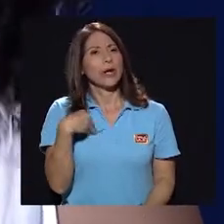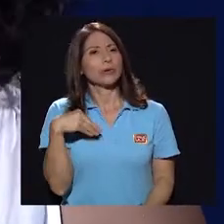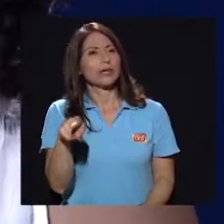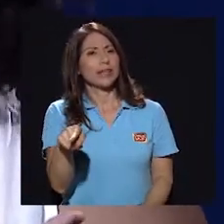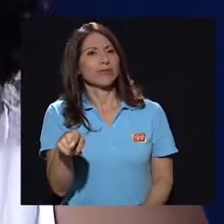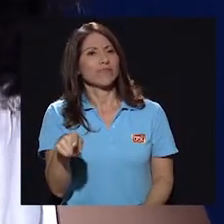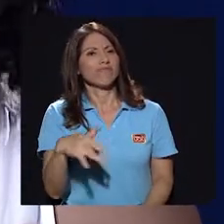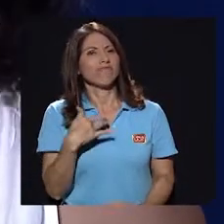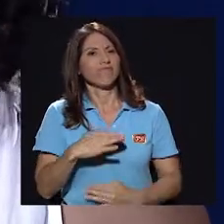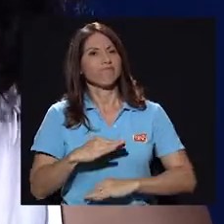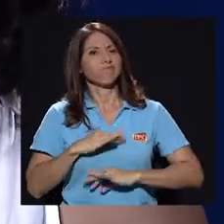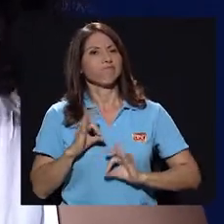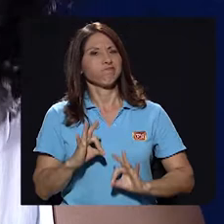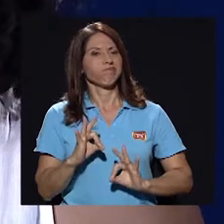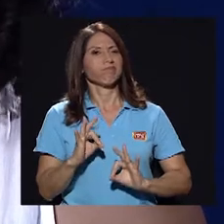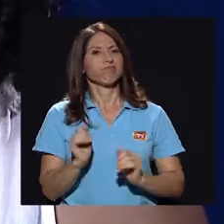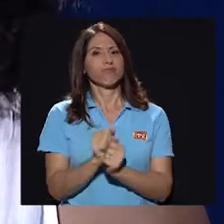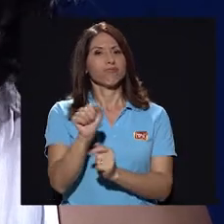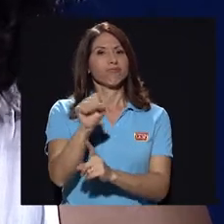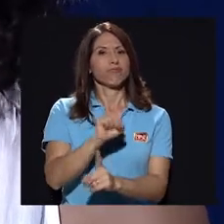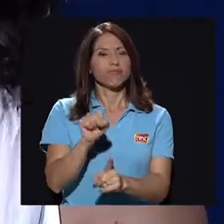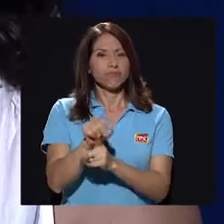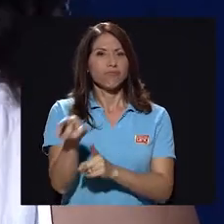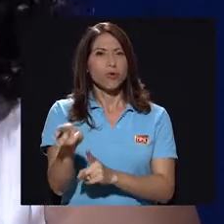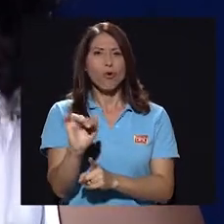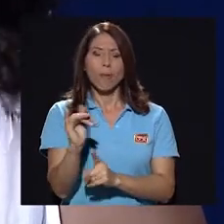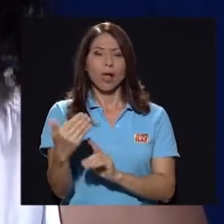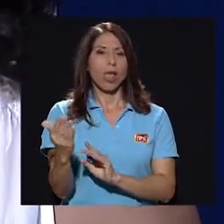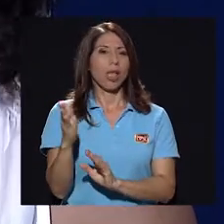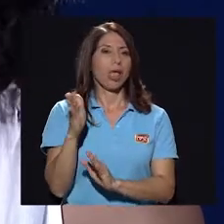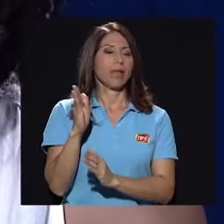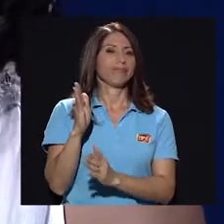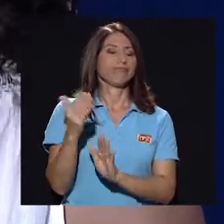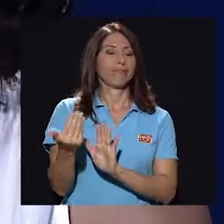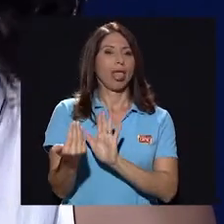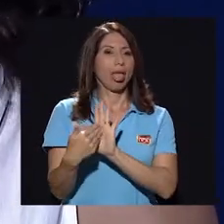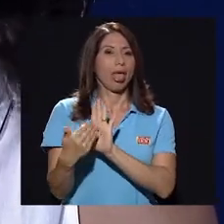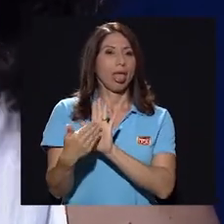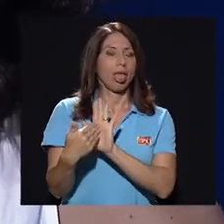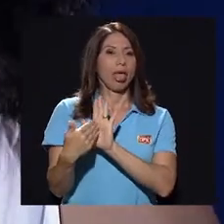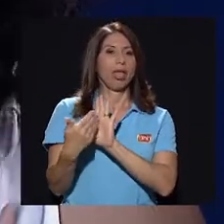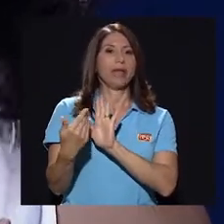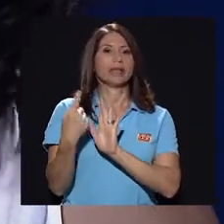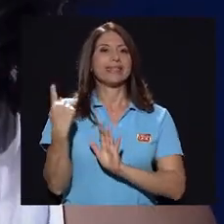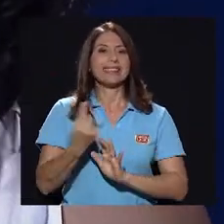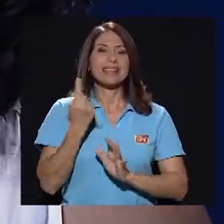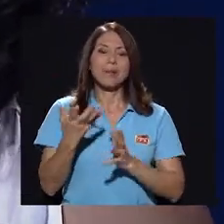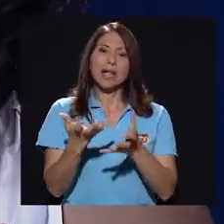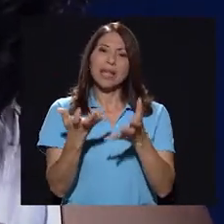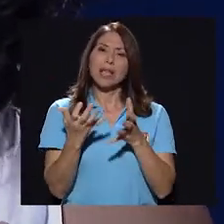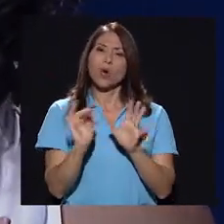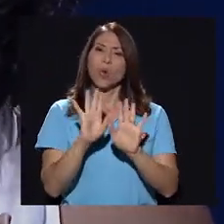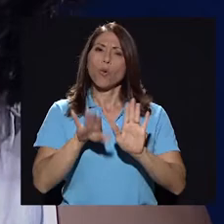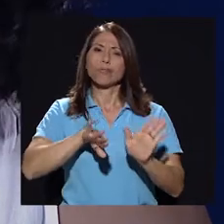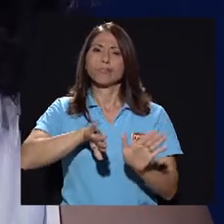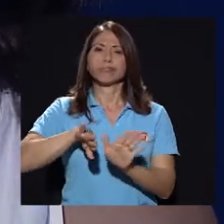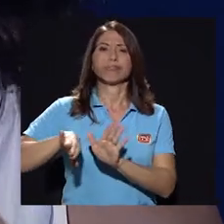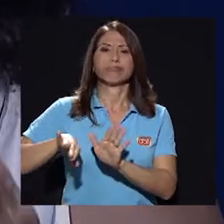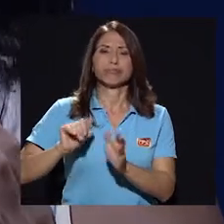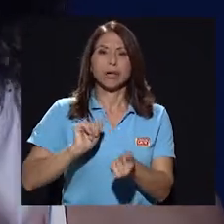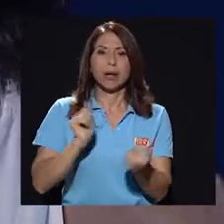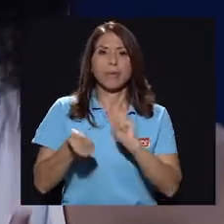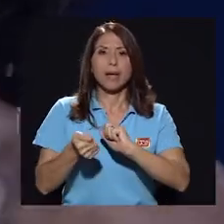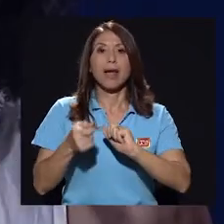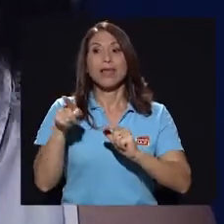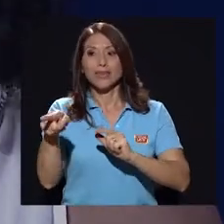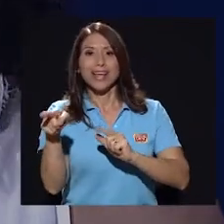gusta eso, no está conforme como con esa realidad, es algo como que le estorba, entonces siempre ha querido como salirse de ahí un poco y